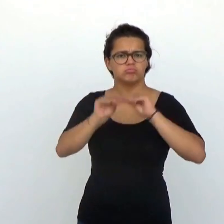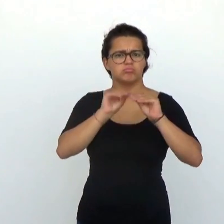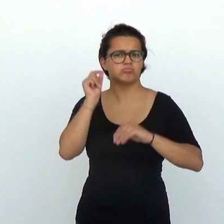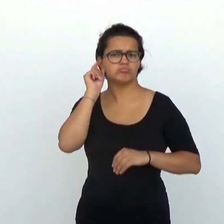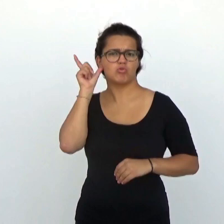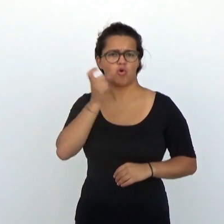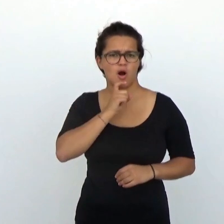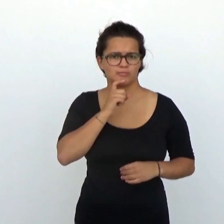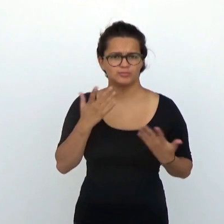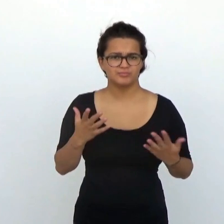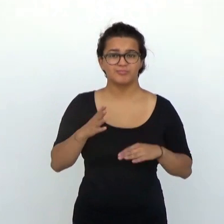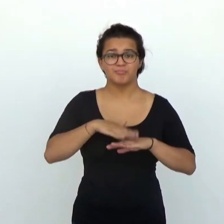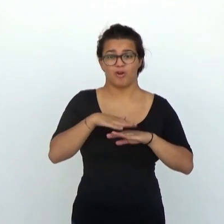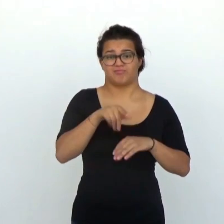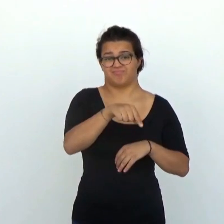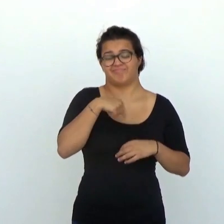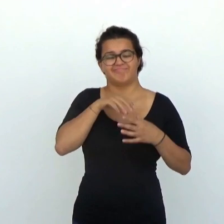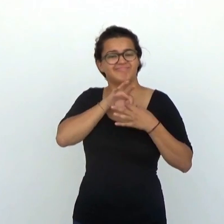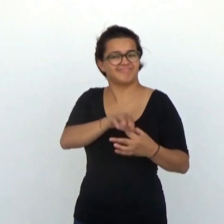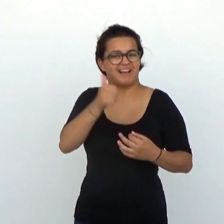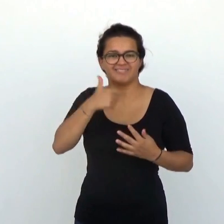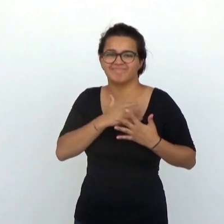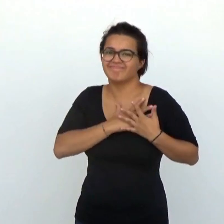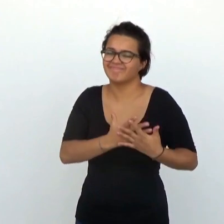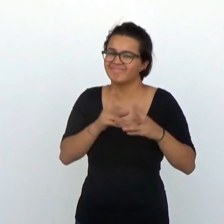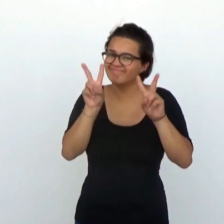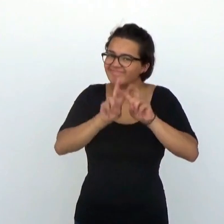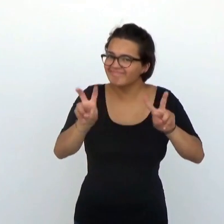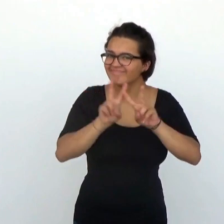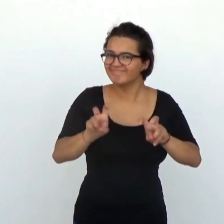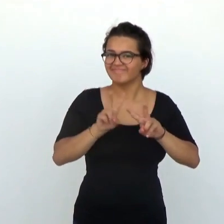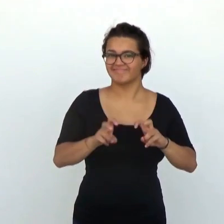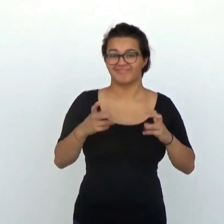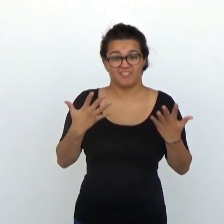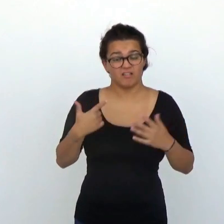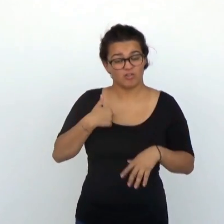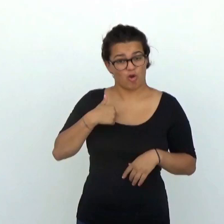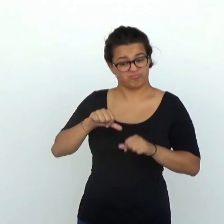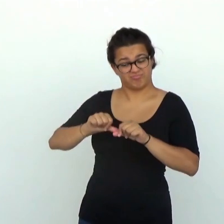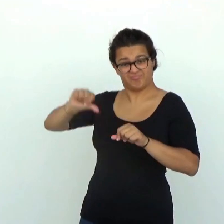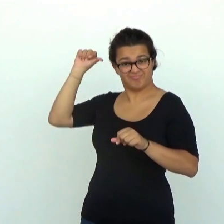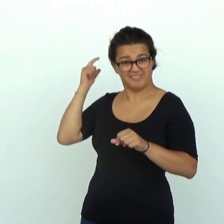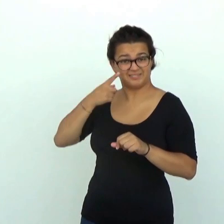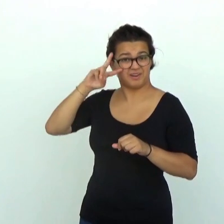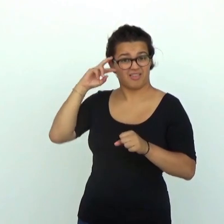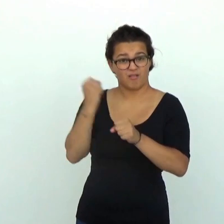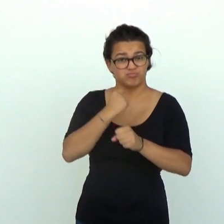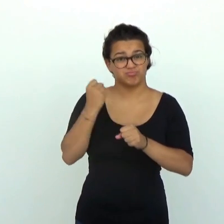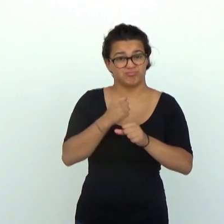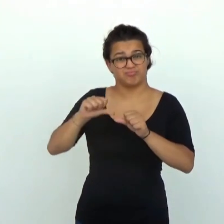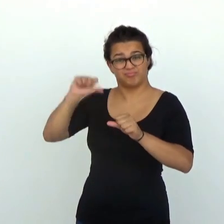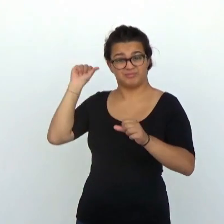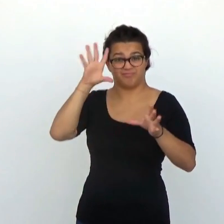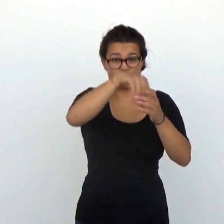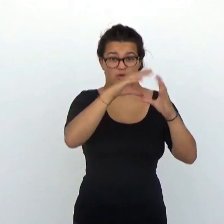perdida, porque son los que se encuentran más cerca de mi corazoncito científico. Y es que yo he dedicado la mayor parte de mi